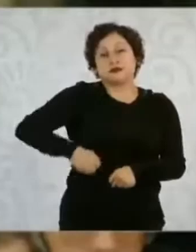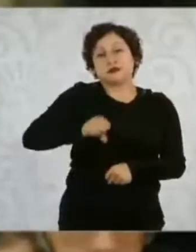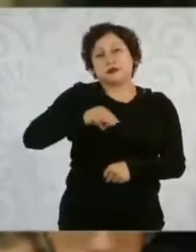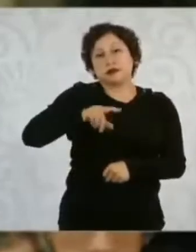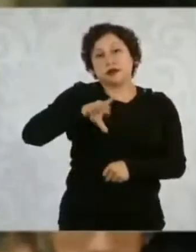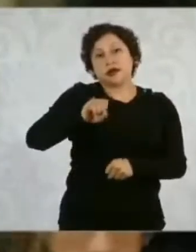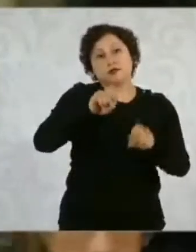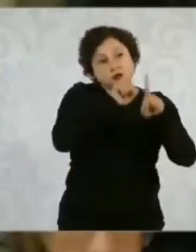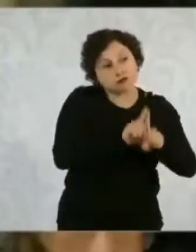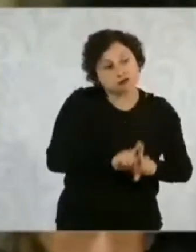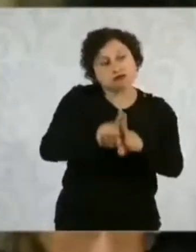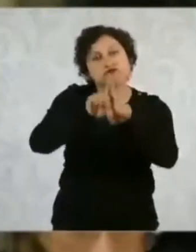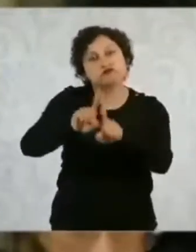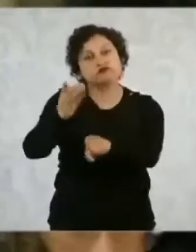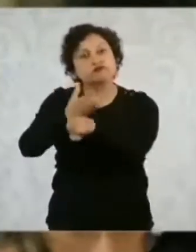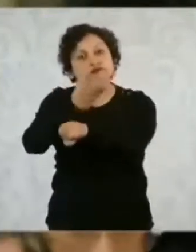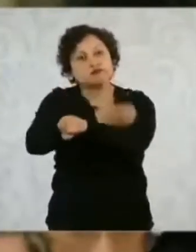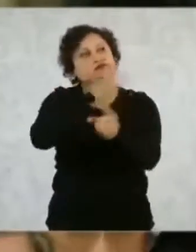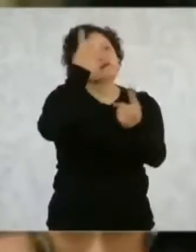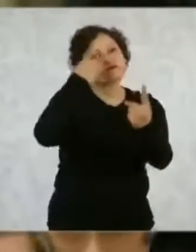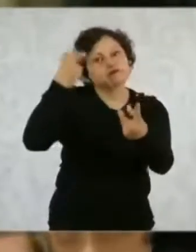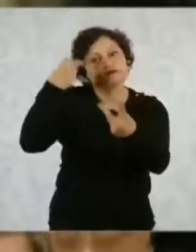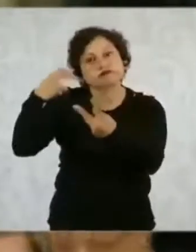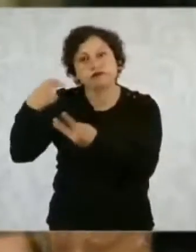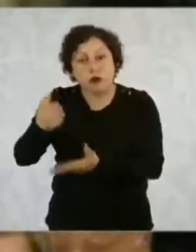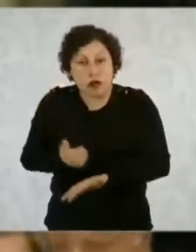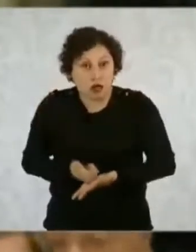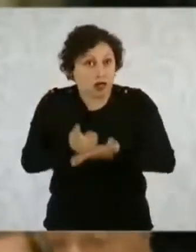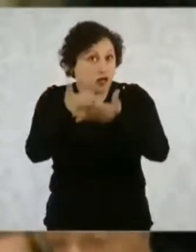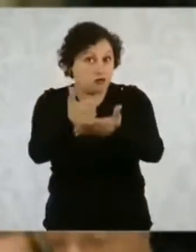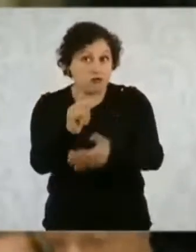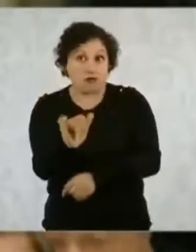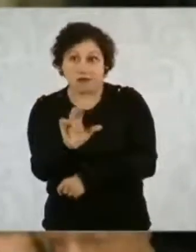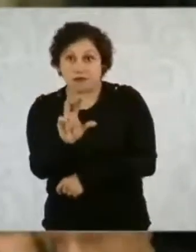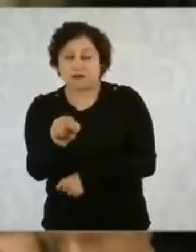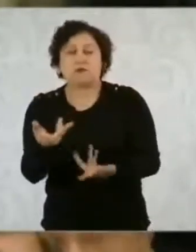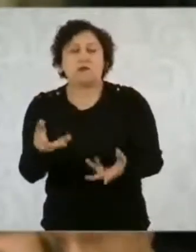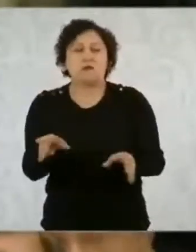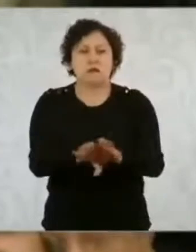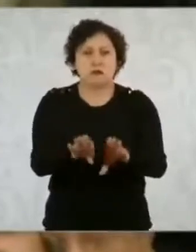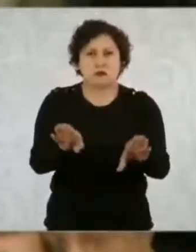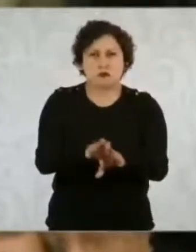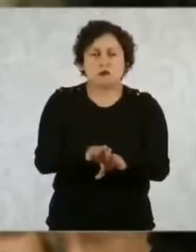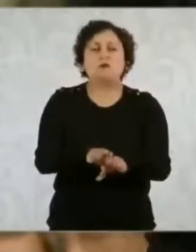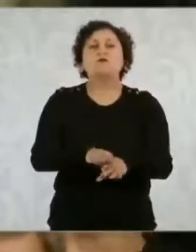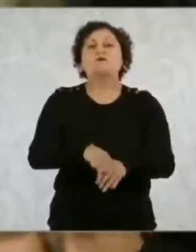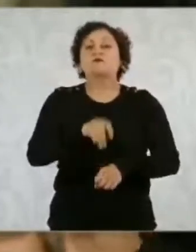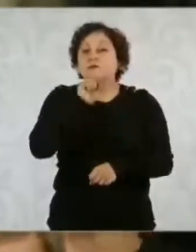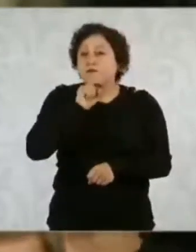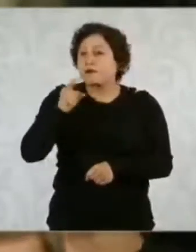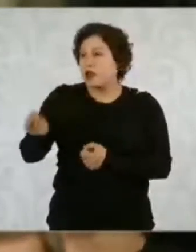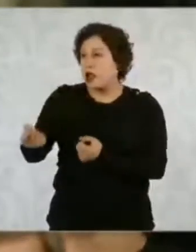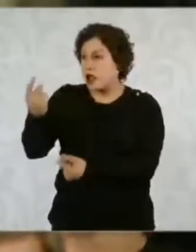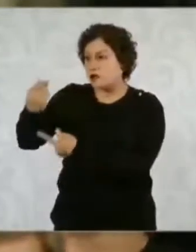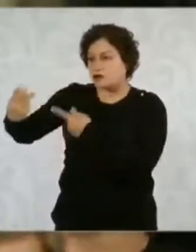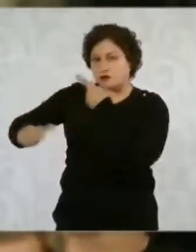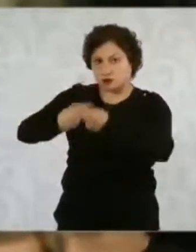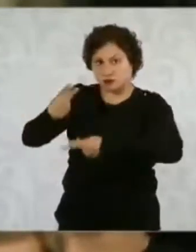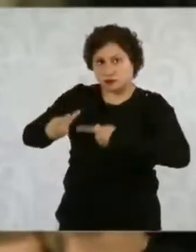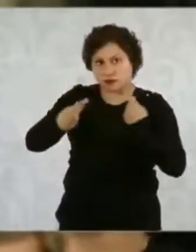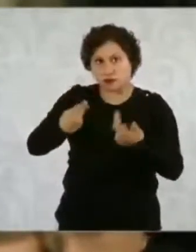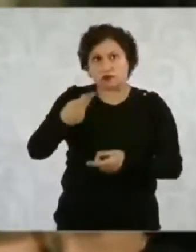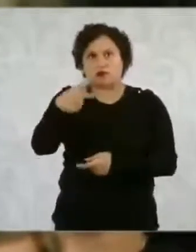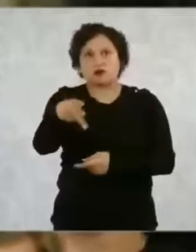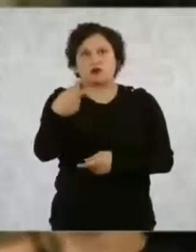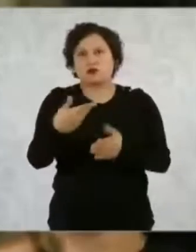Obrador? Y también nos han preguntado que si el anuncio que hizo hoy, este fin de semana en su gira de